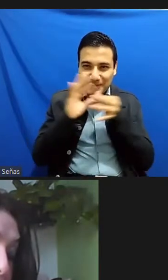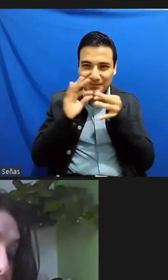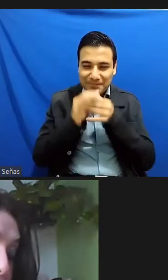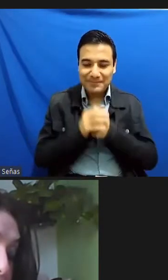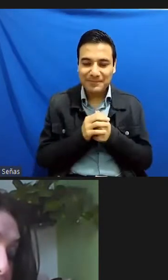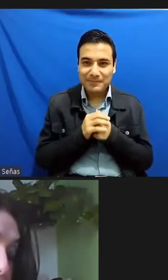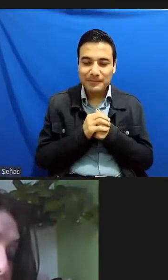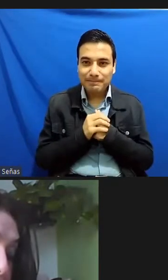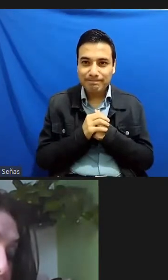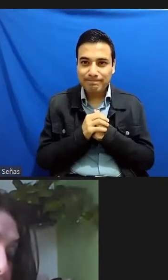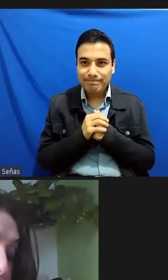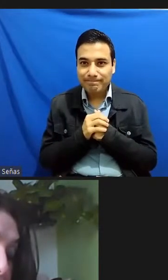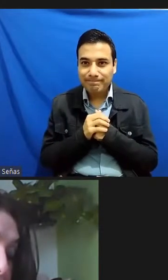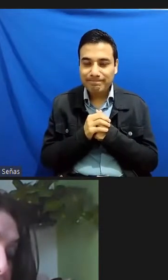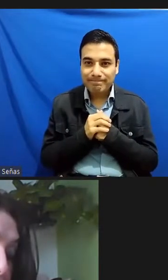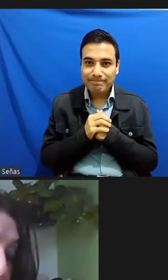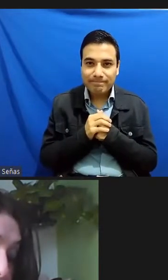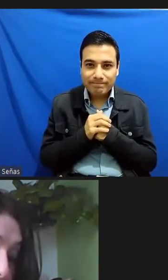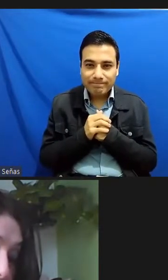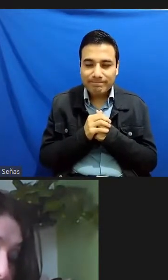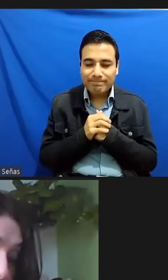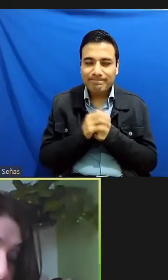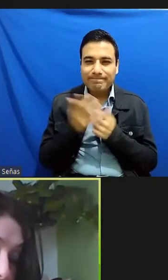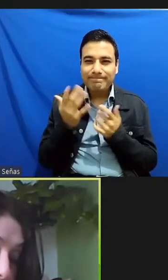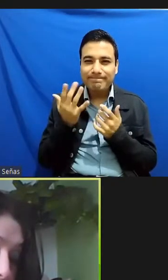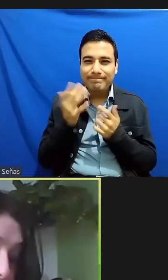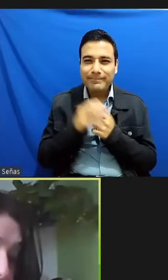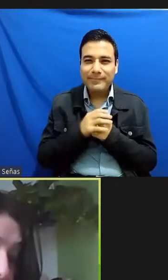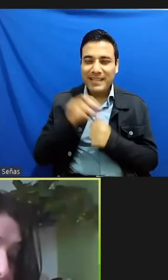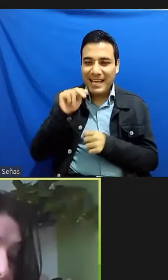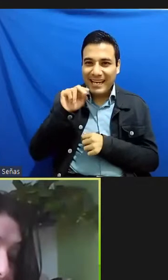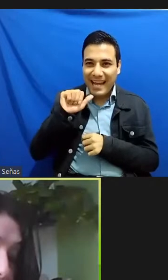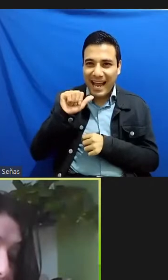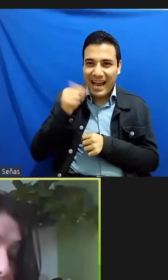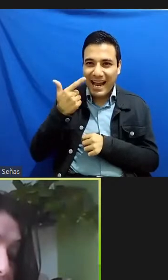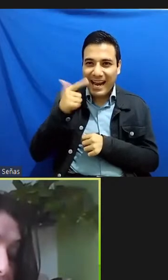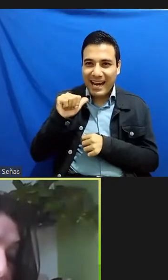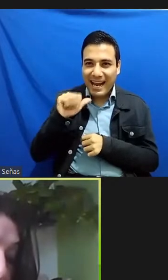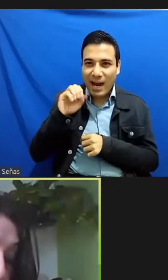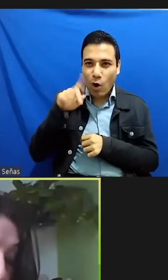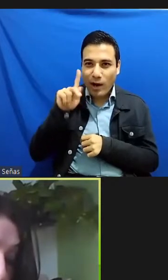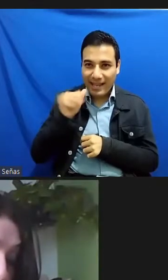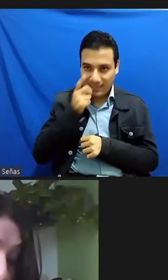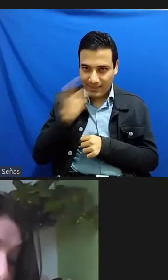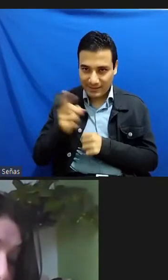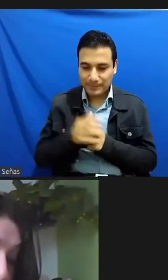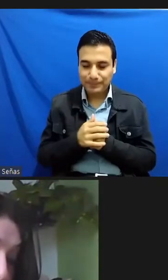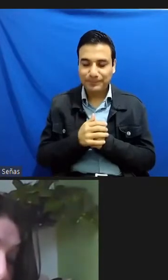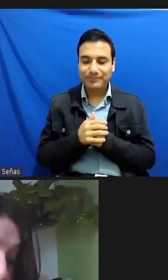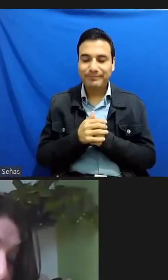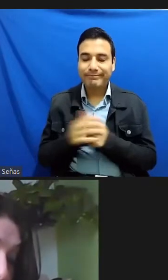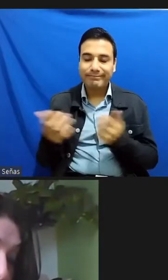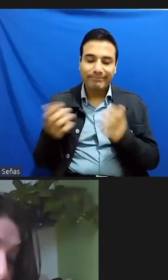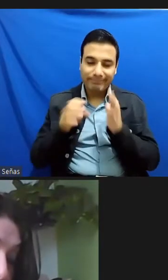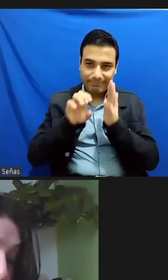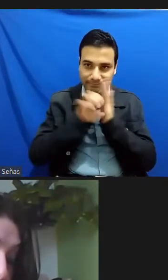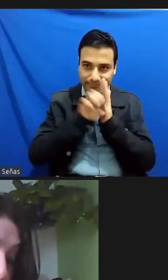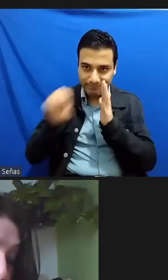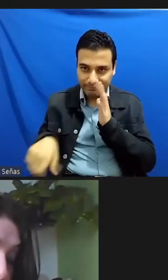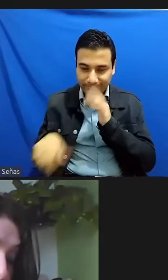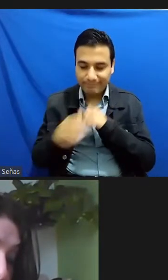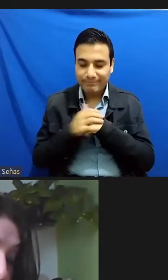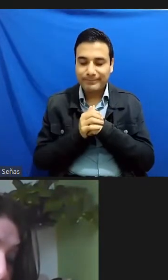que dice Chiqui que menciona Chiqui Nagaoka en la distinción entre el el que